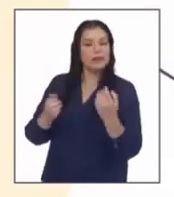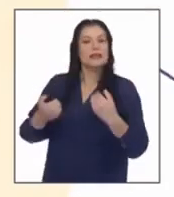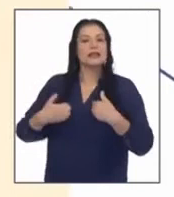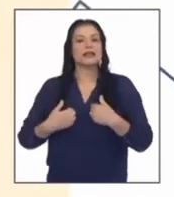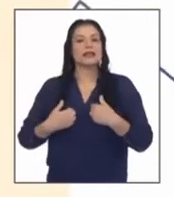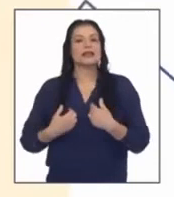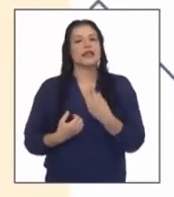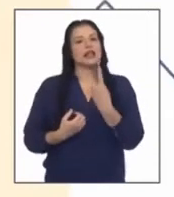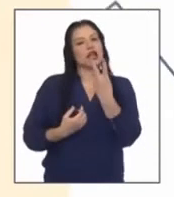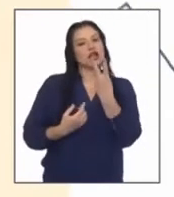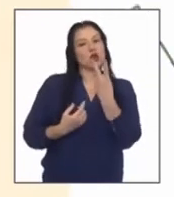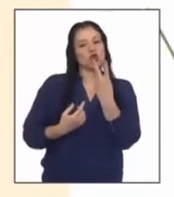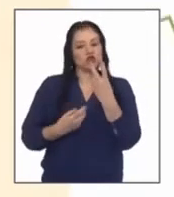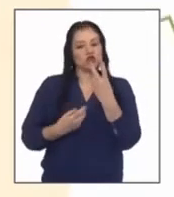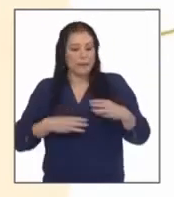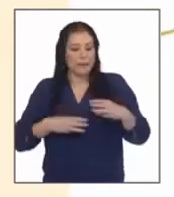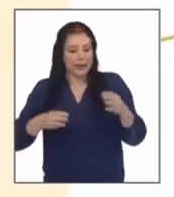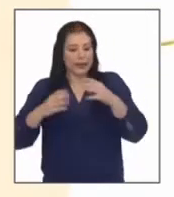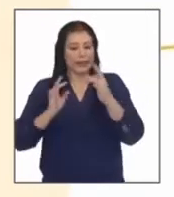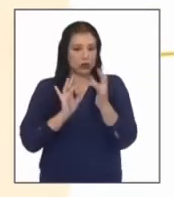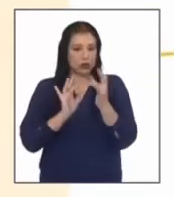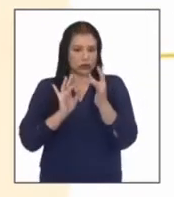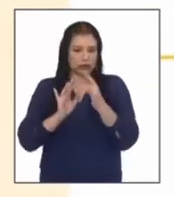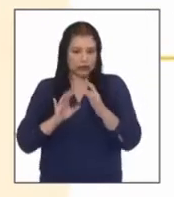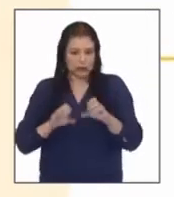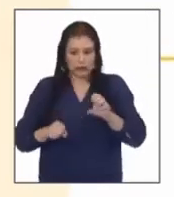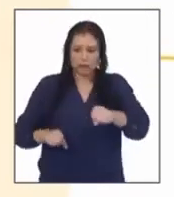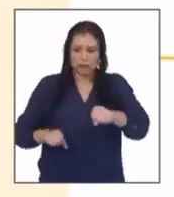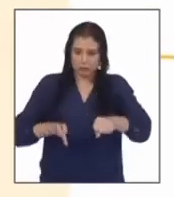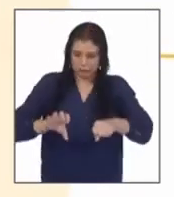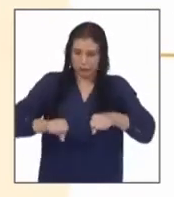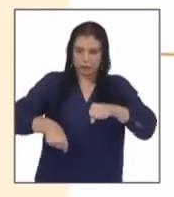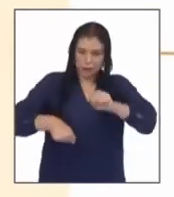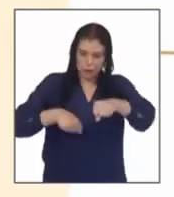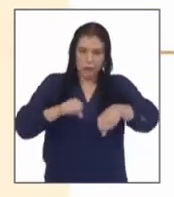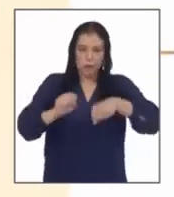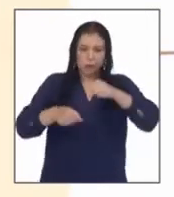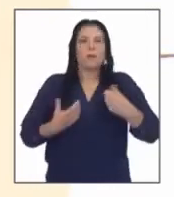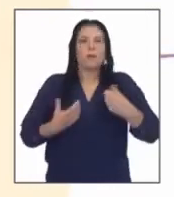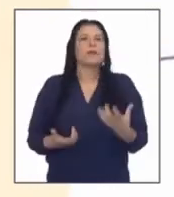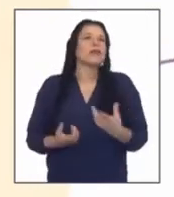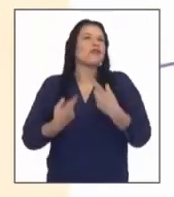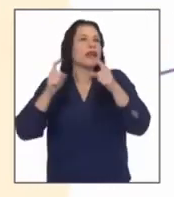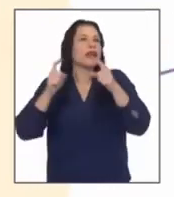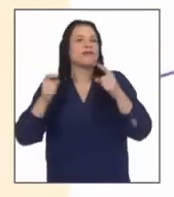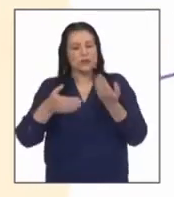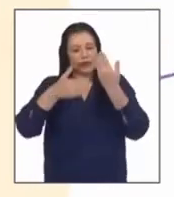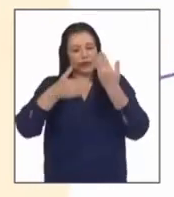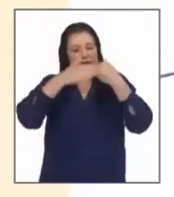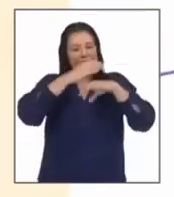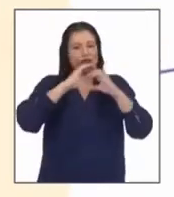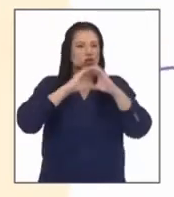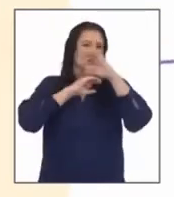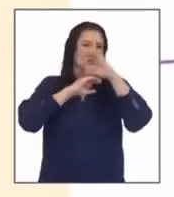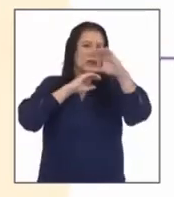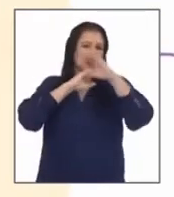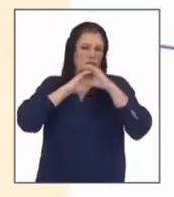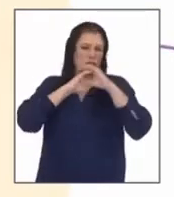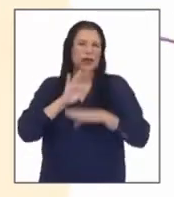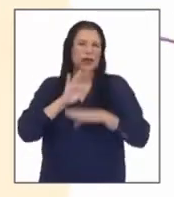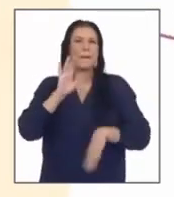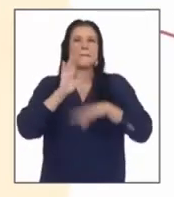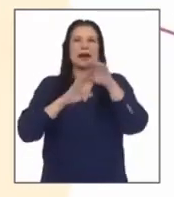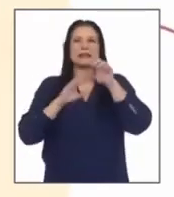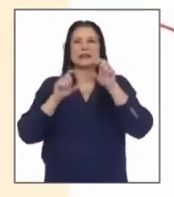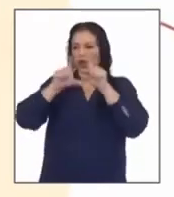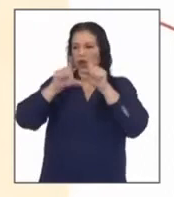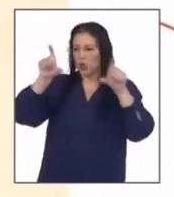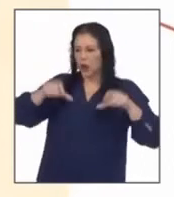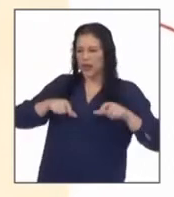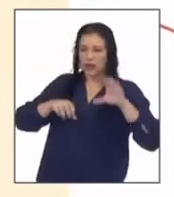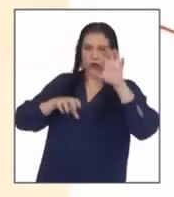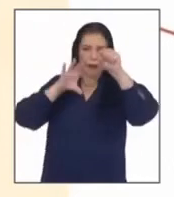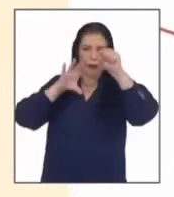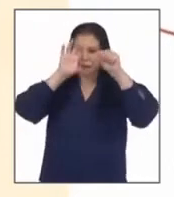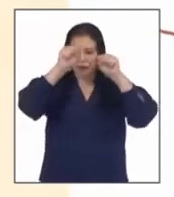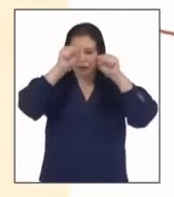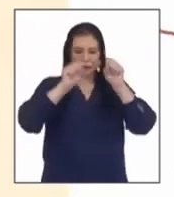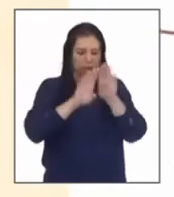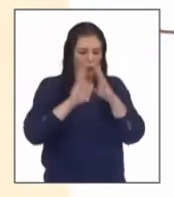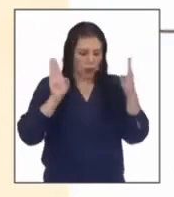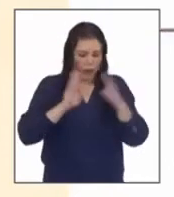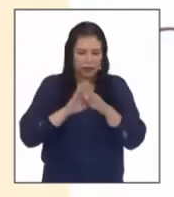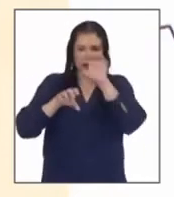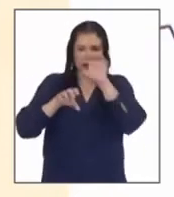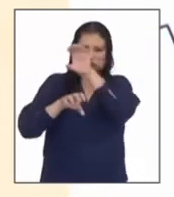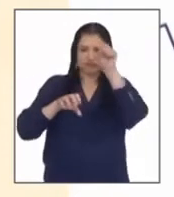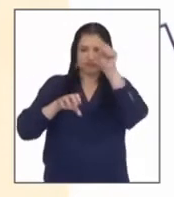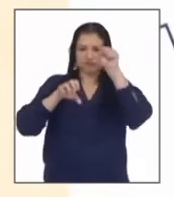dos puntos de contacto físico en el manubrio a diferencia del interior de un bus donde hay más de 30 superficies de contacto puertas